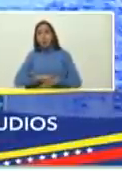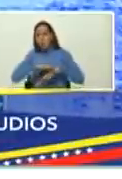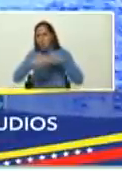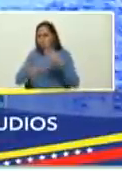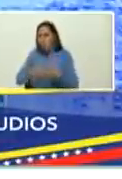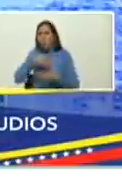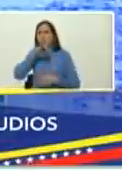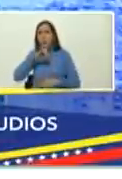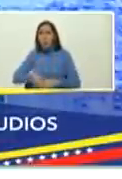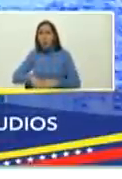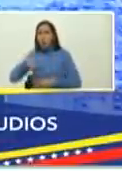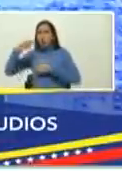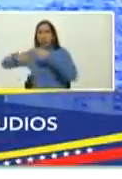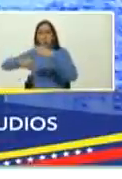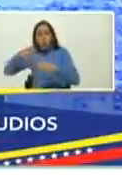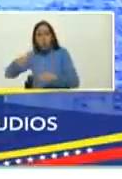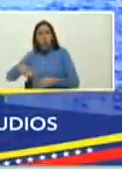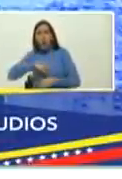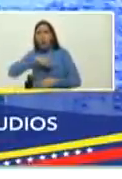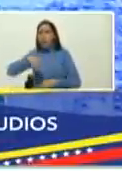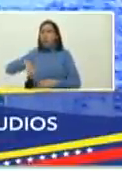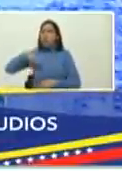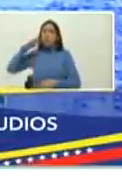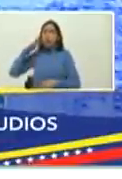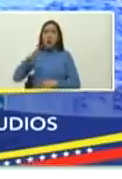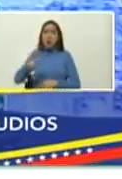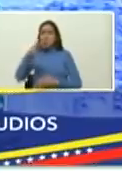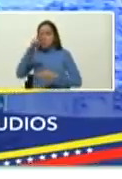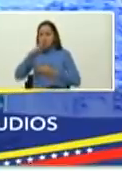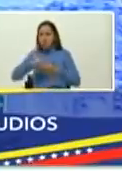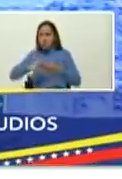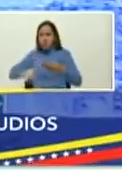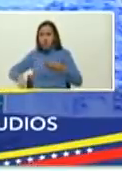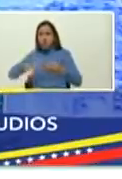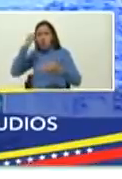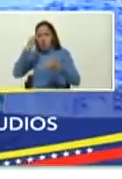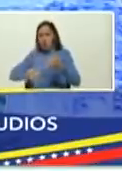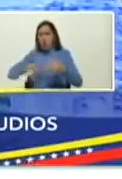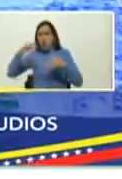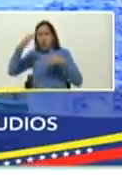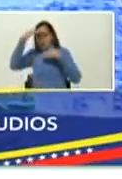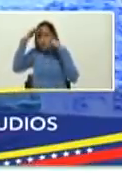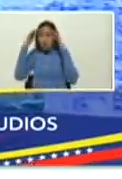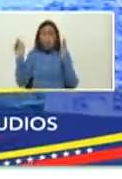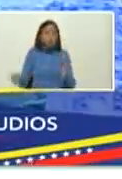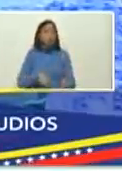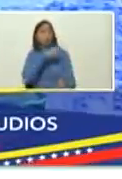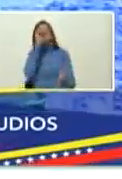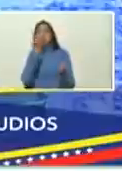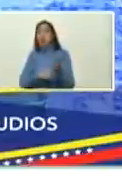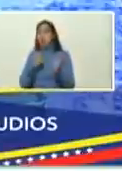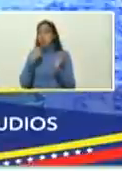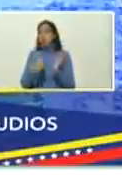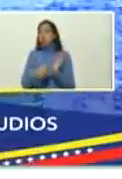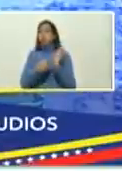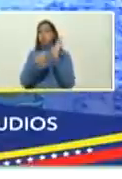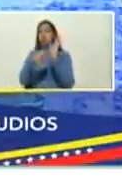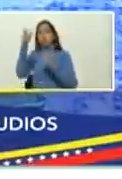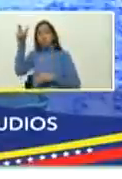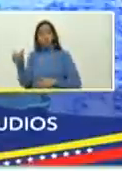y lo ancestral llevándonos hasta la última página con atención absoluta eso lo dice Laura